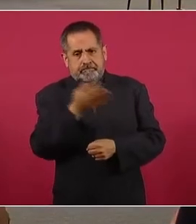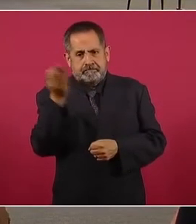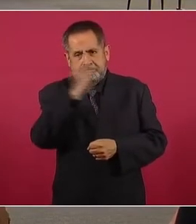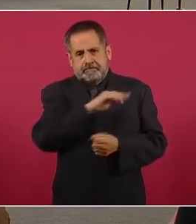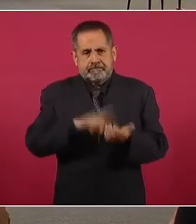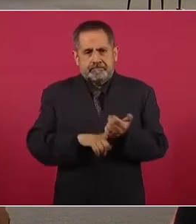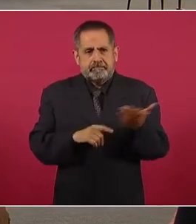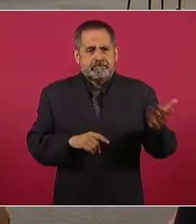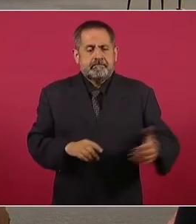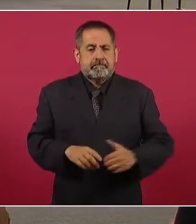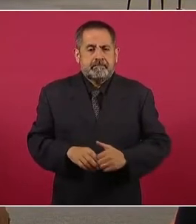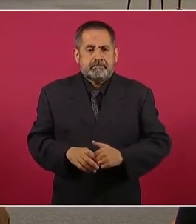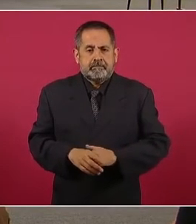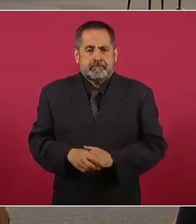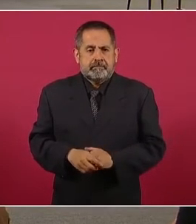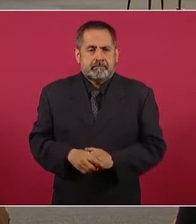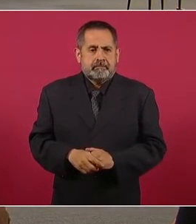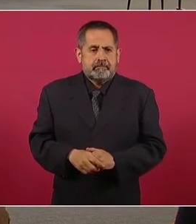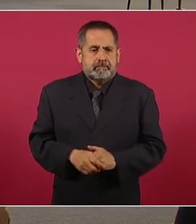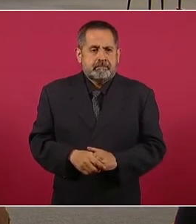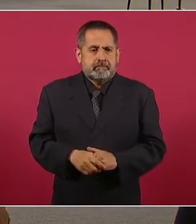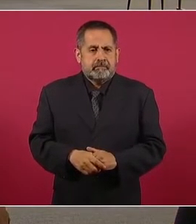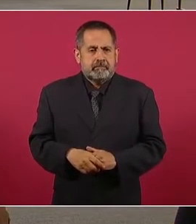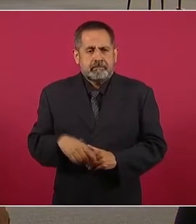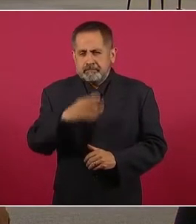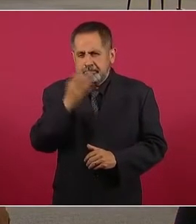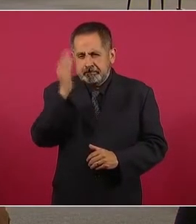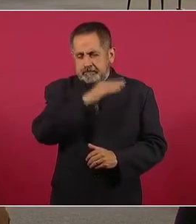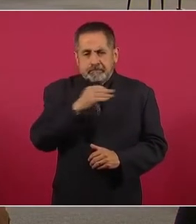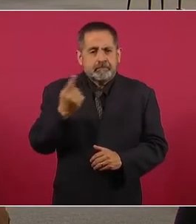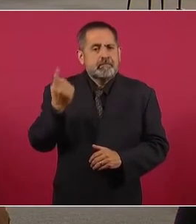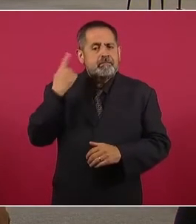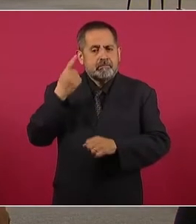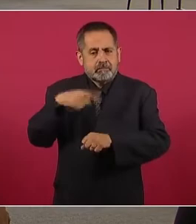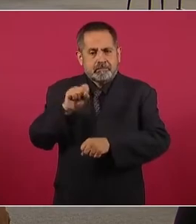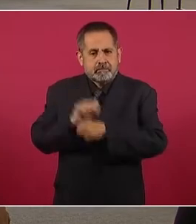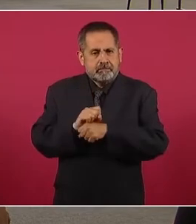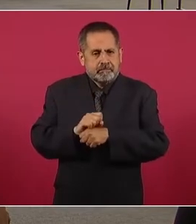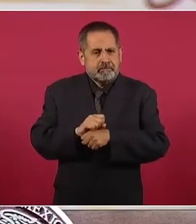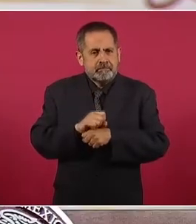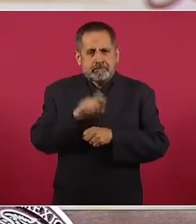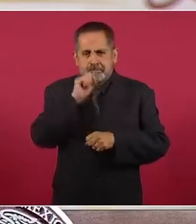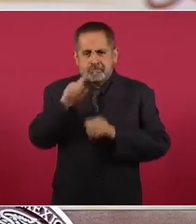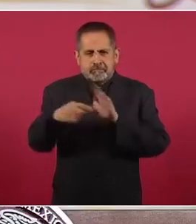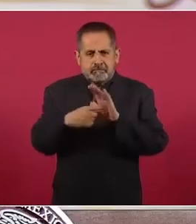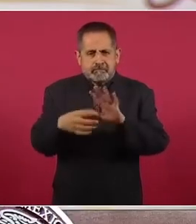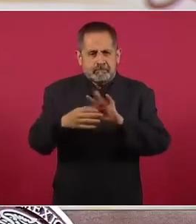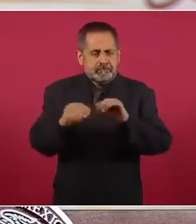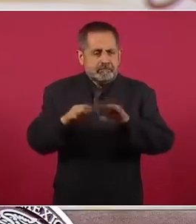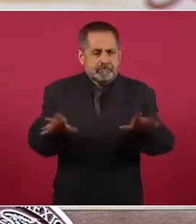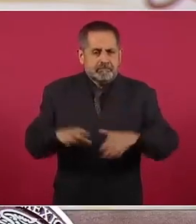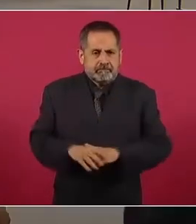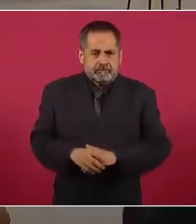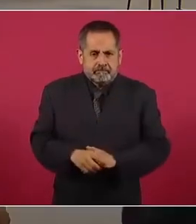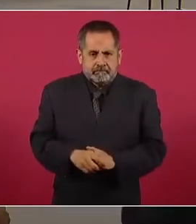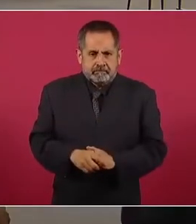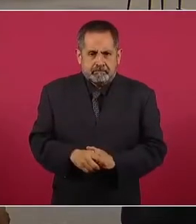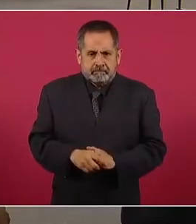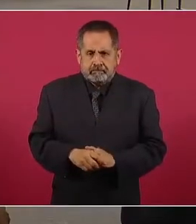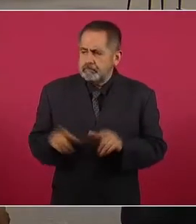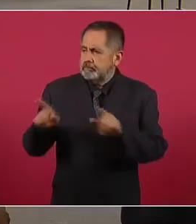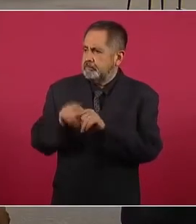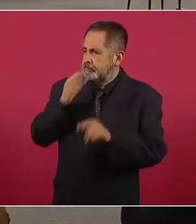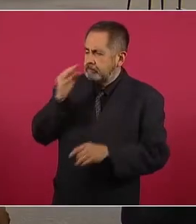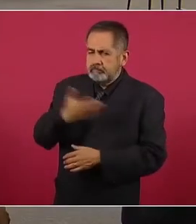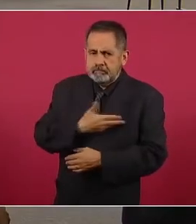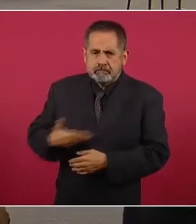semana. Esta foto que la semana pasada el presidente también desmentió. Es cuanto,